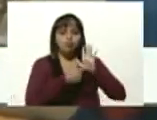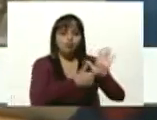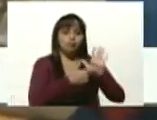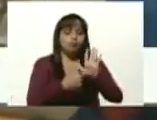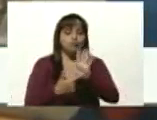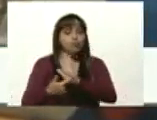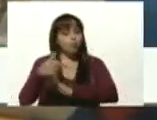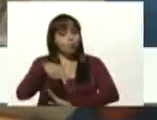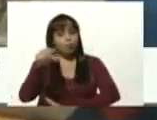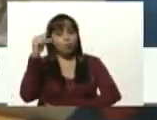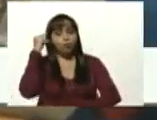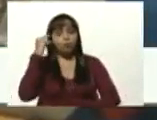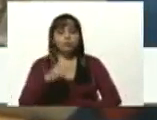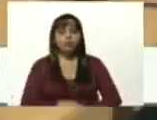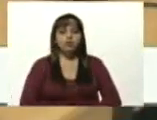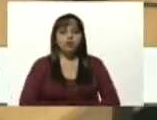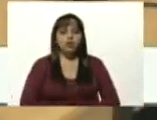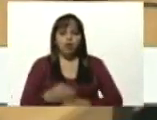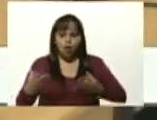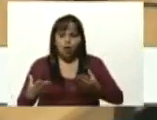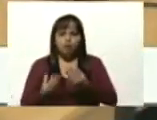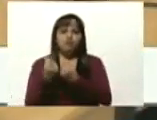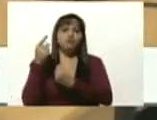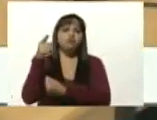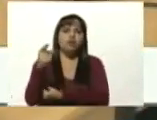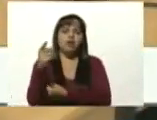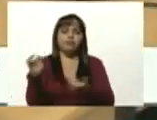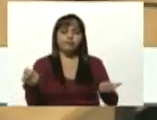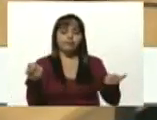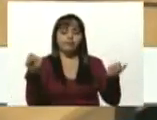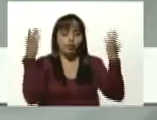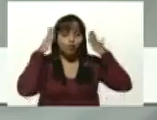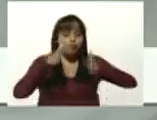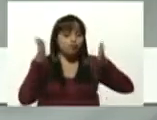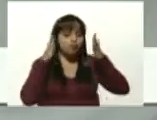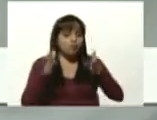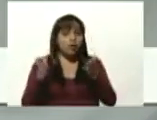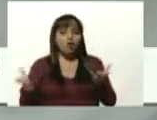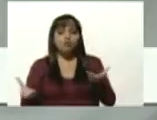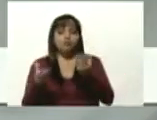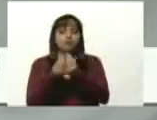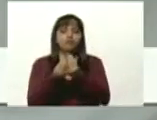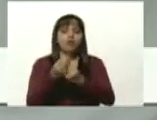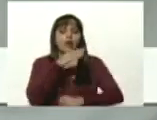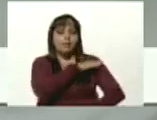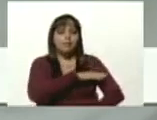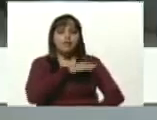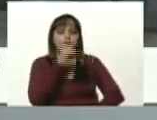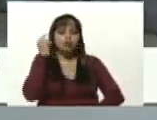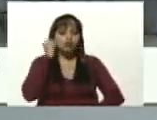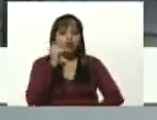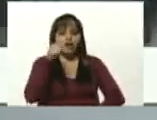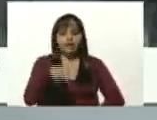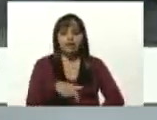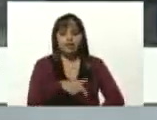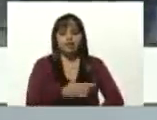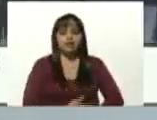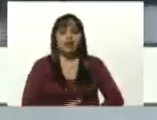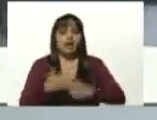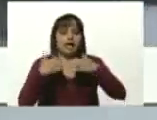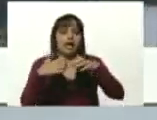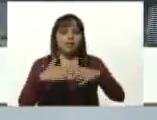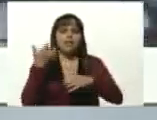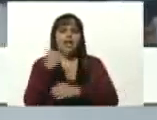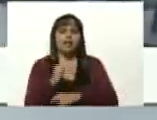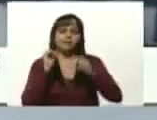día a través de usted con sus instrucciones y la misión Sucre en CBG Bauxilum estamos consolidando